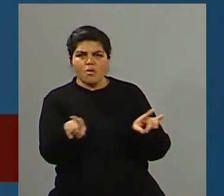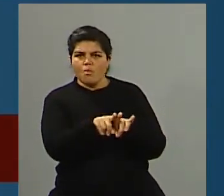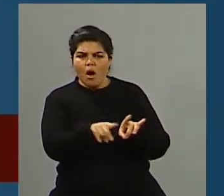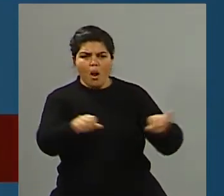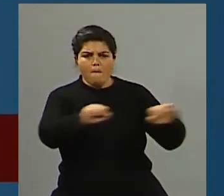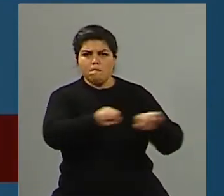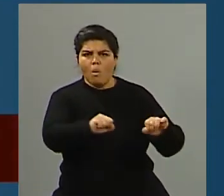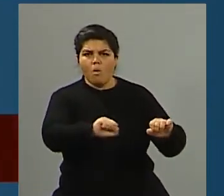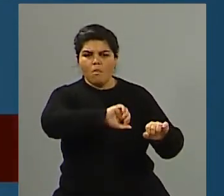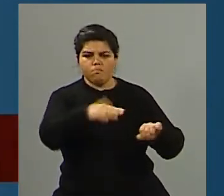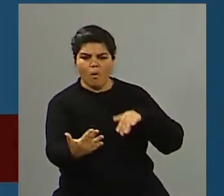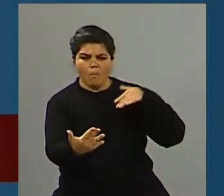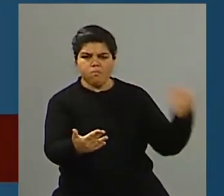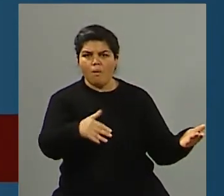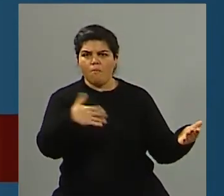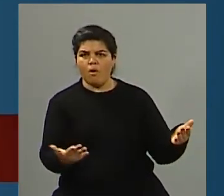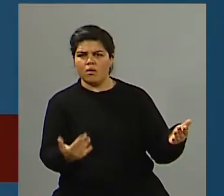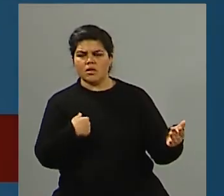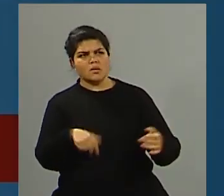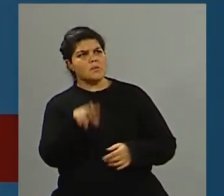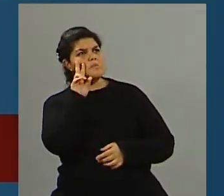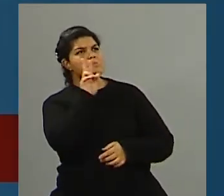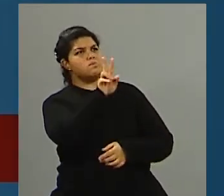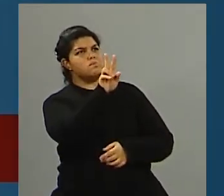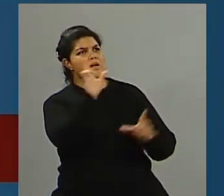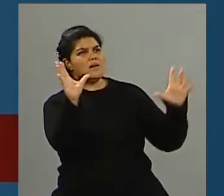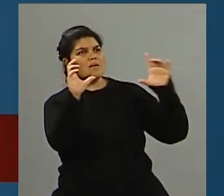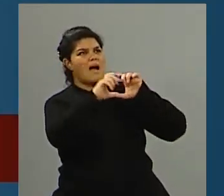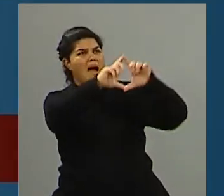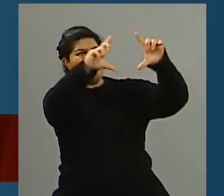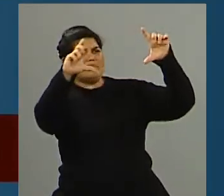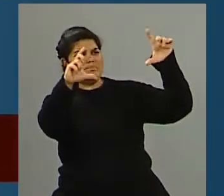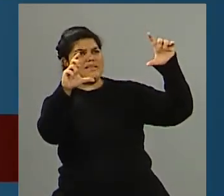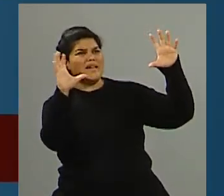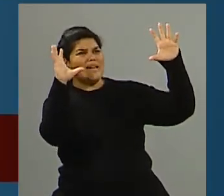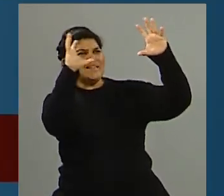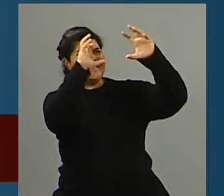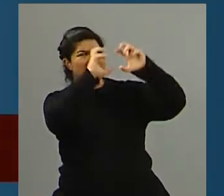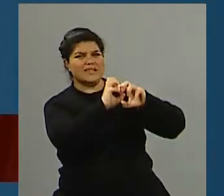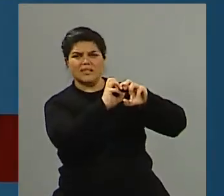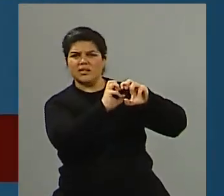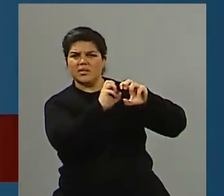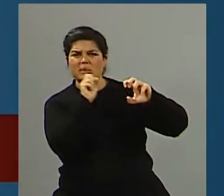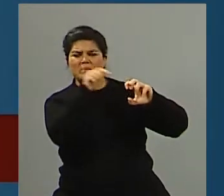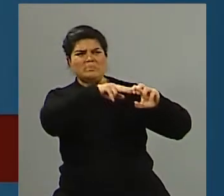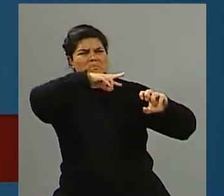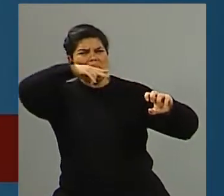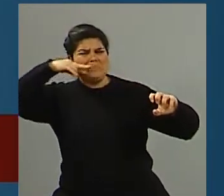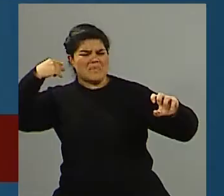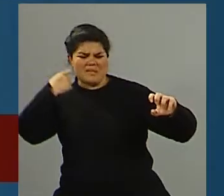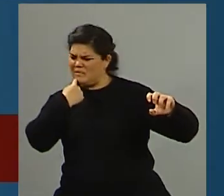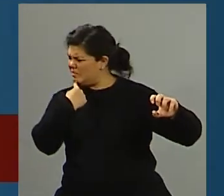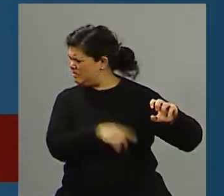eso era lo que se veía, ¿no? Una cosa negra, oscura, donde había miles de personas trabajando, el olor que se